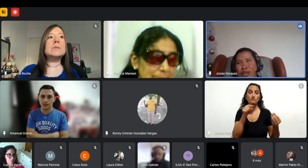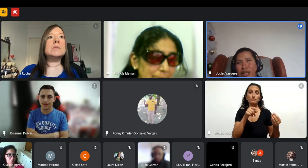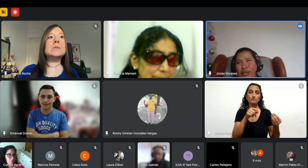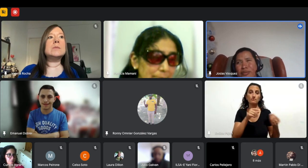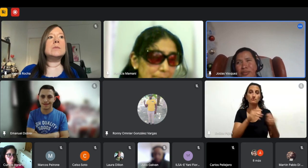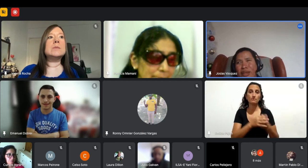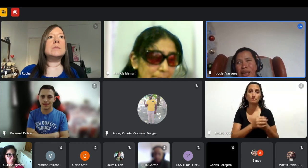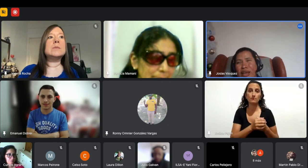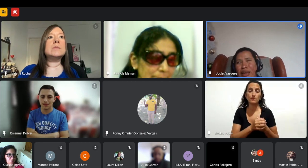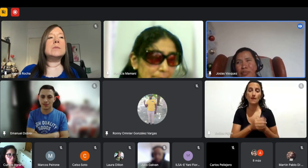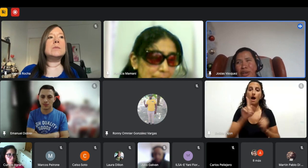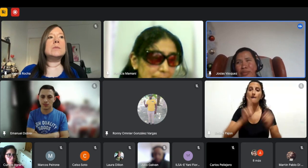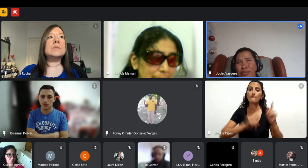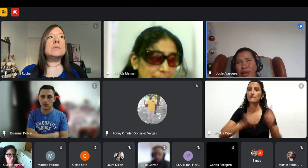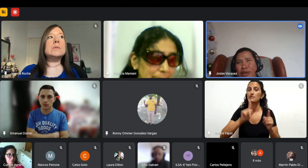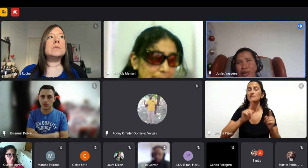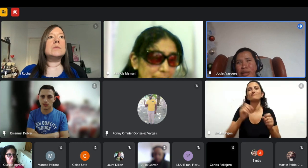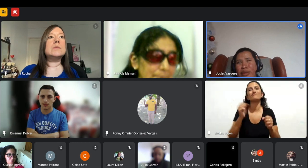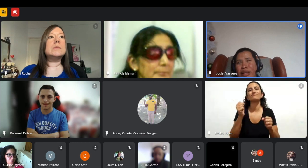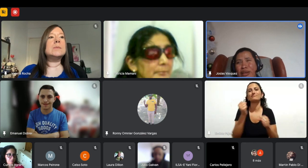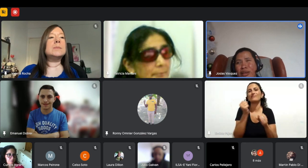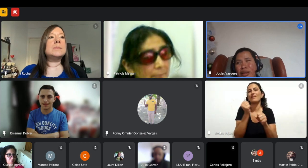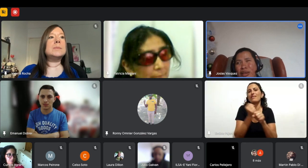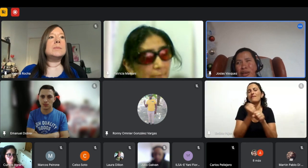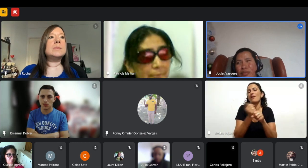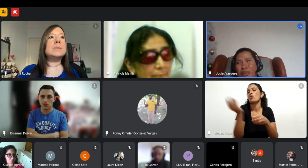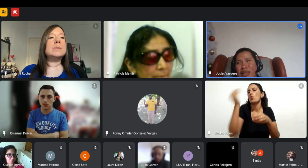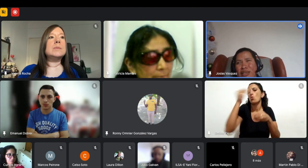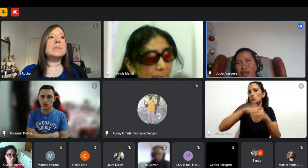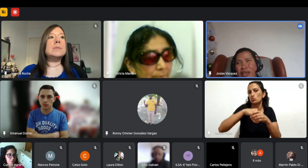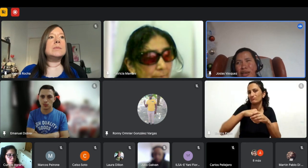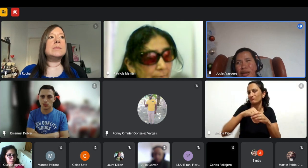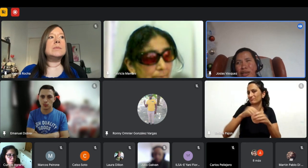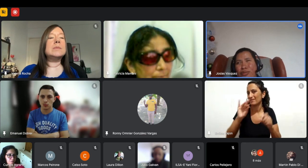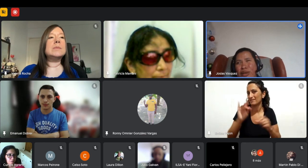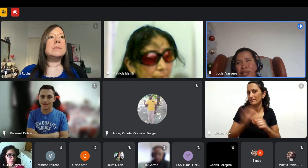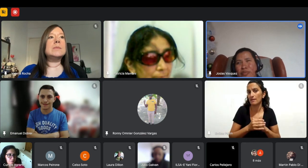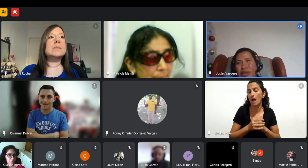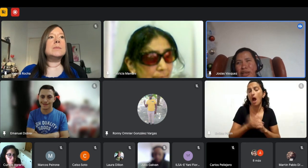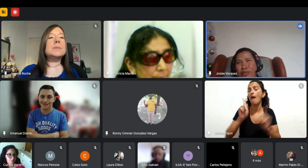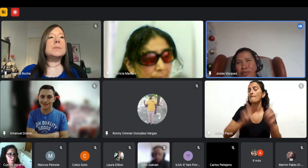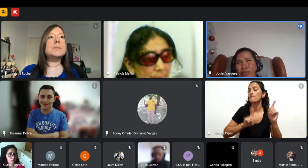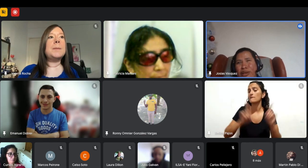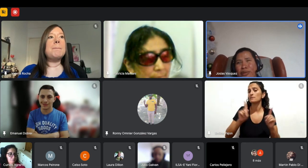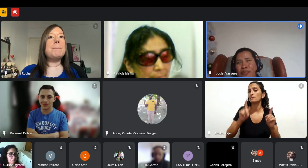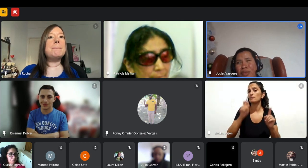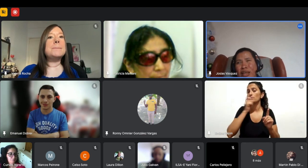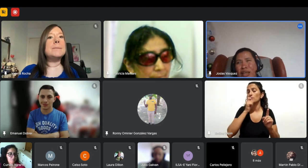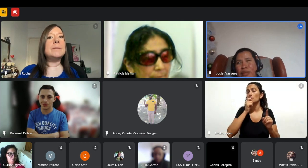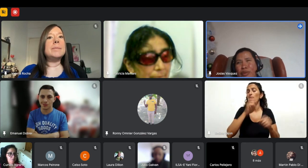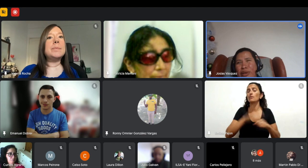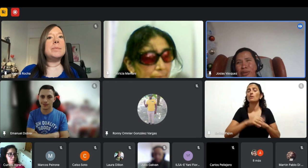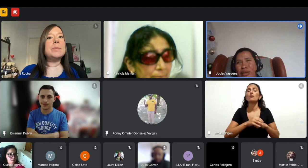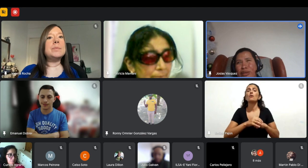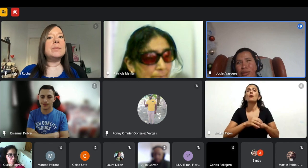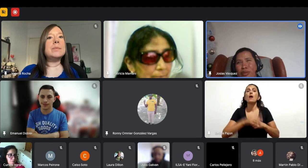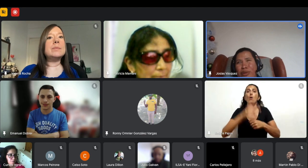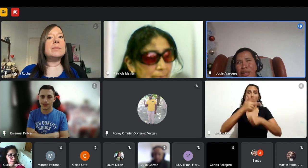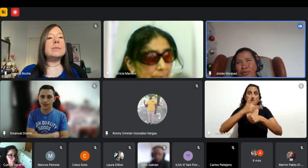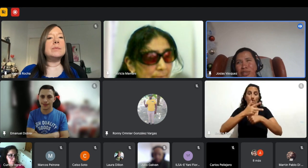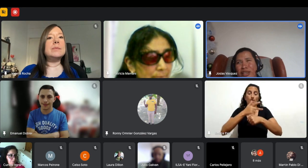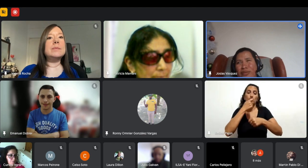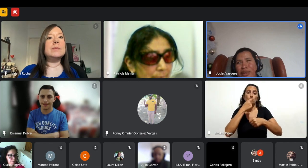inclusión laboral por ejemplo acá en Guatemala pasa que tú vas a pedir un empleo y primero